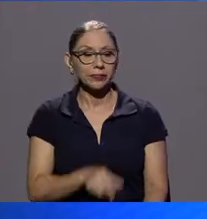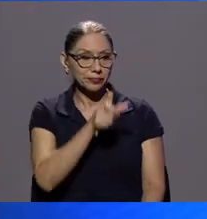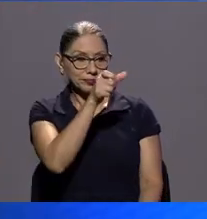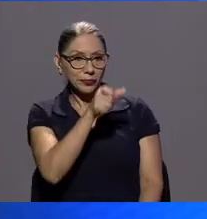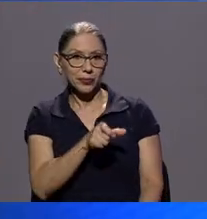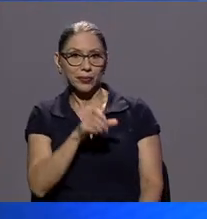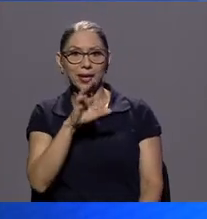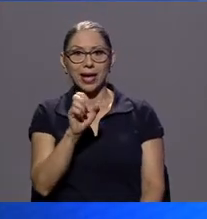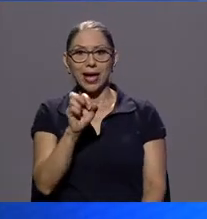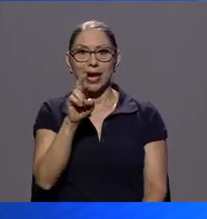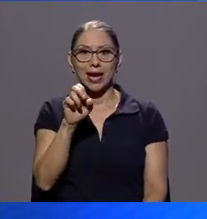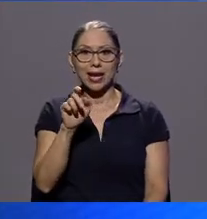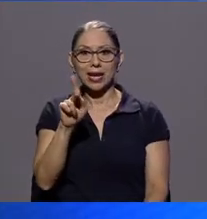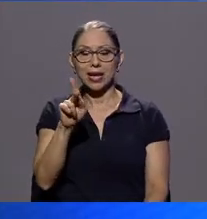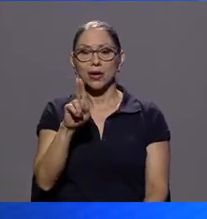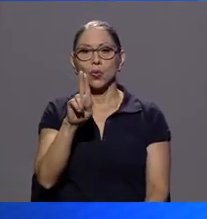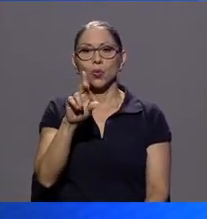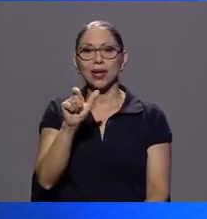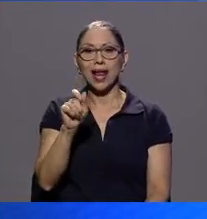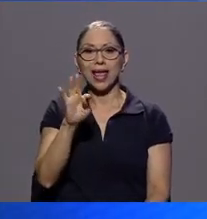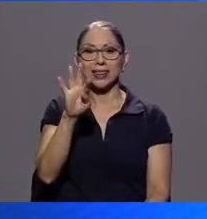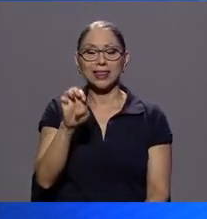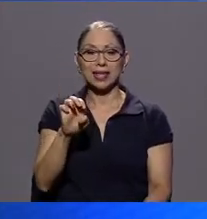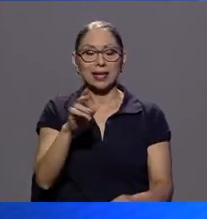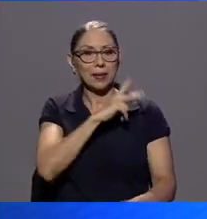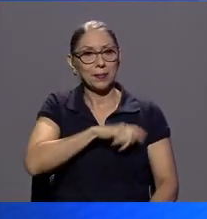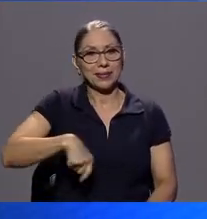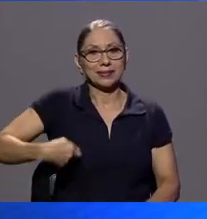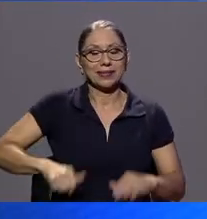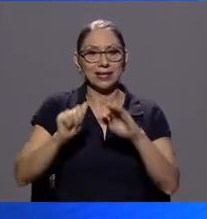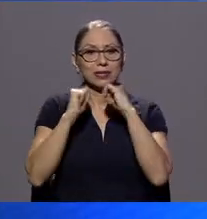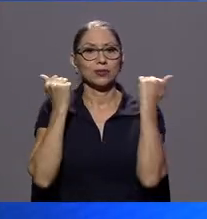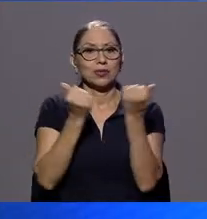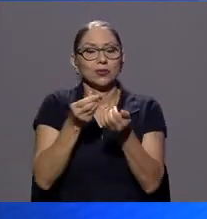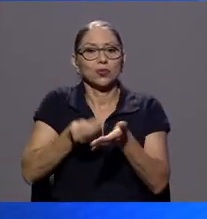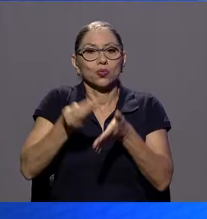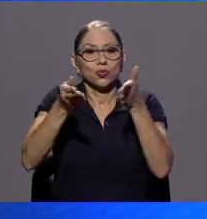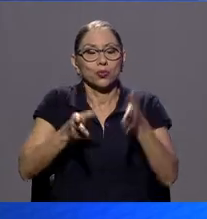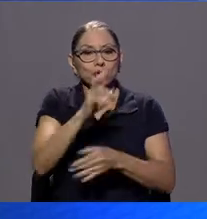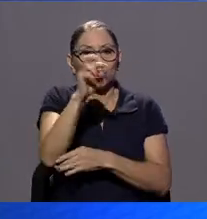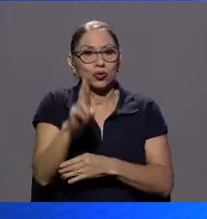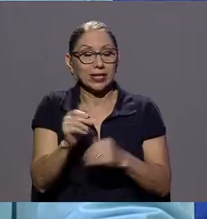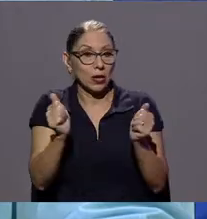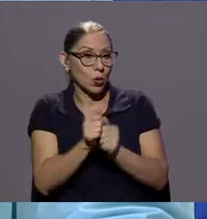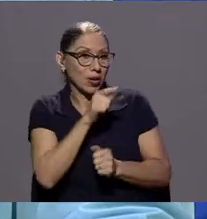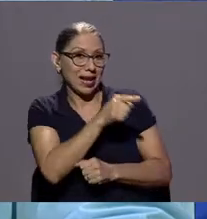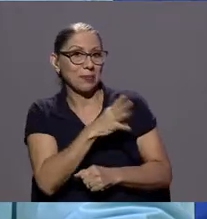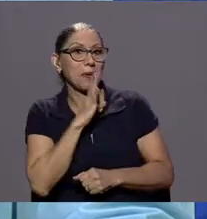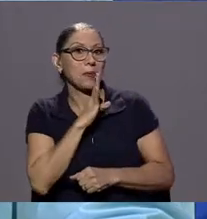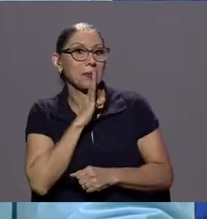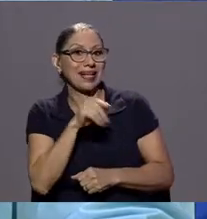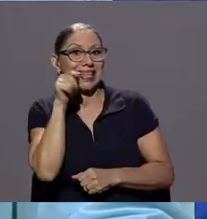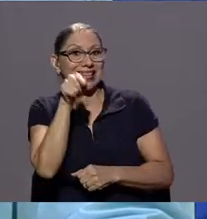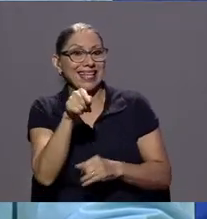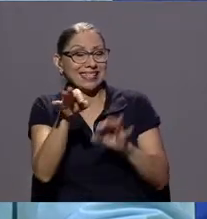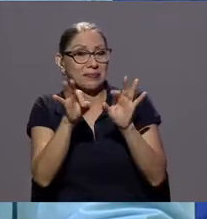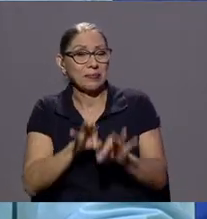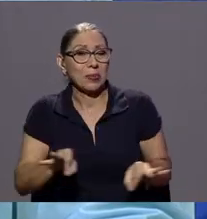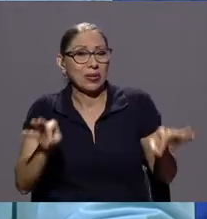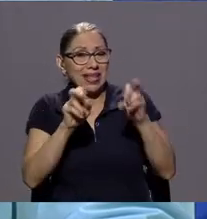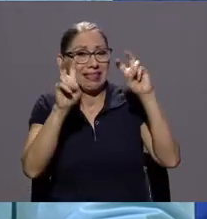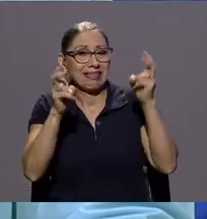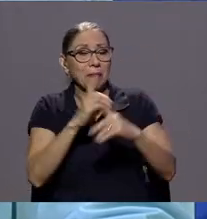Don Eric Ulate es el presidente de la Asociación Consumidores de Costa Rica. Con él vamos a hablar de este importantísimo tema